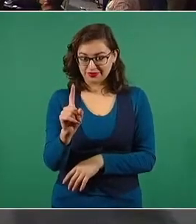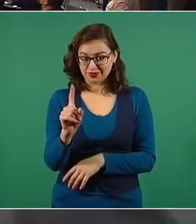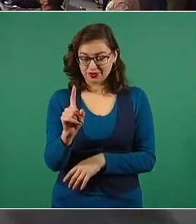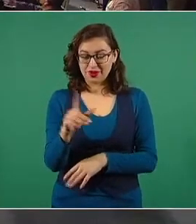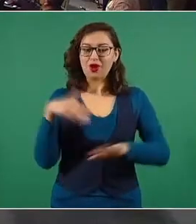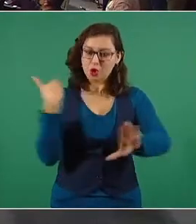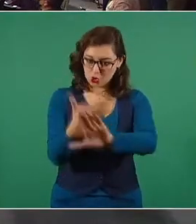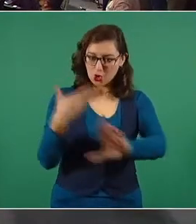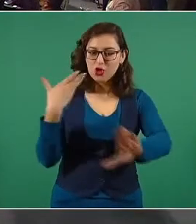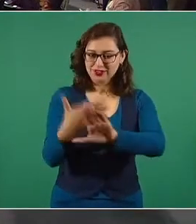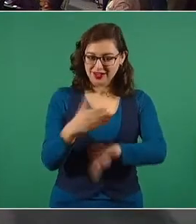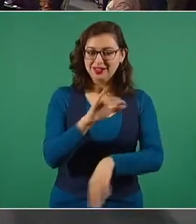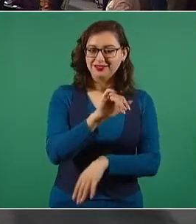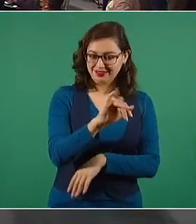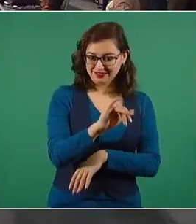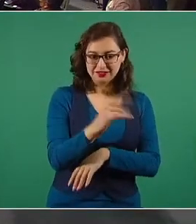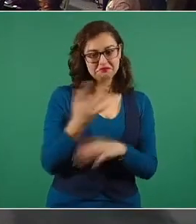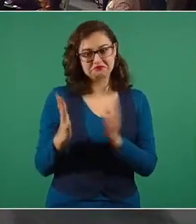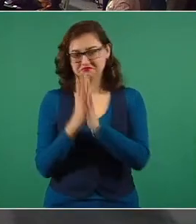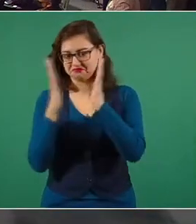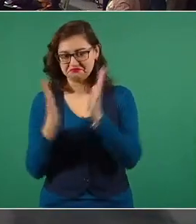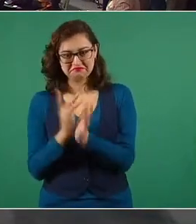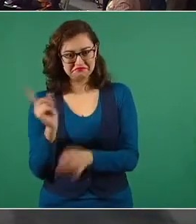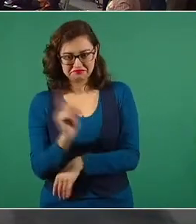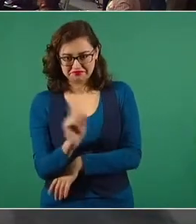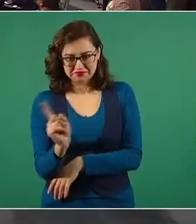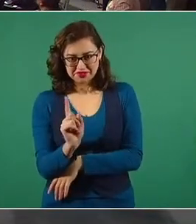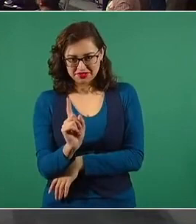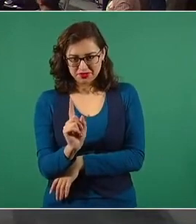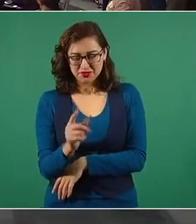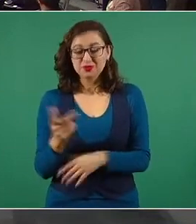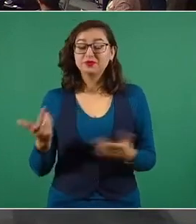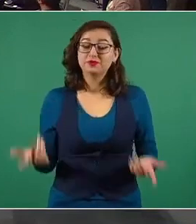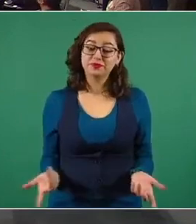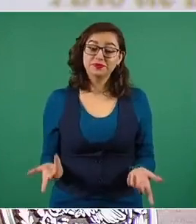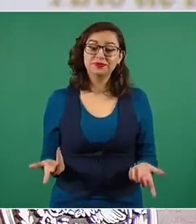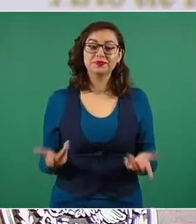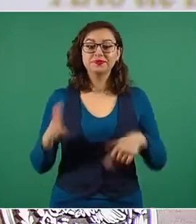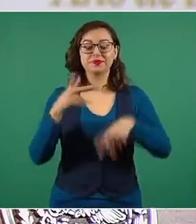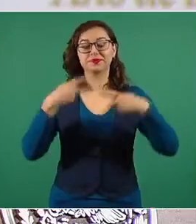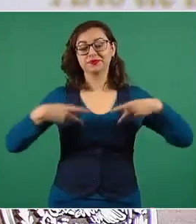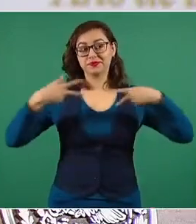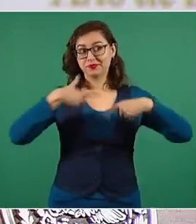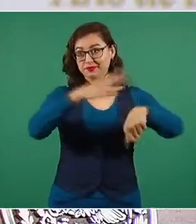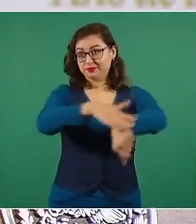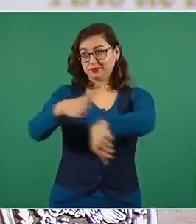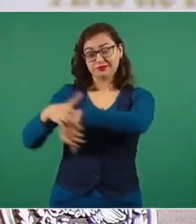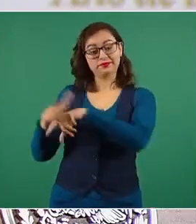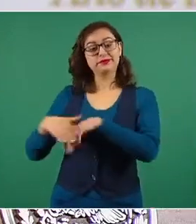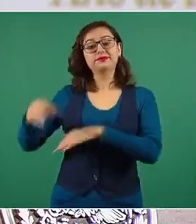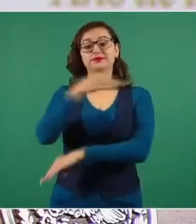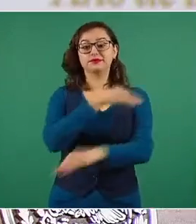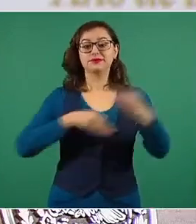Sí, pero hay que participar, todos